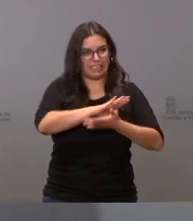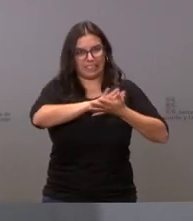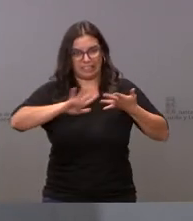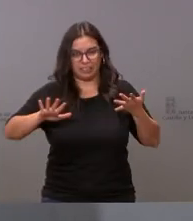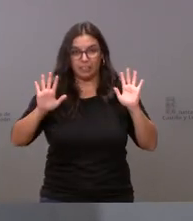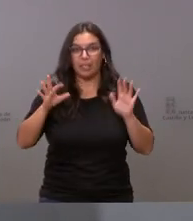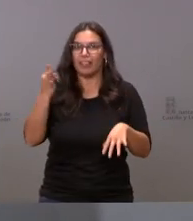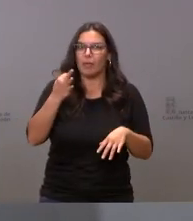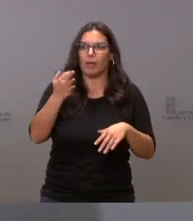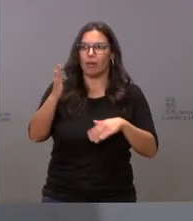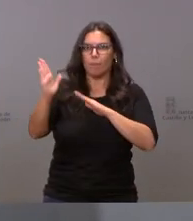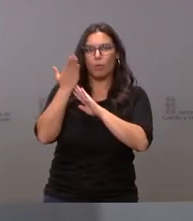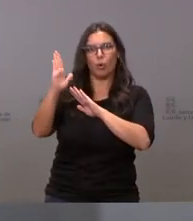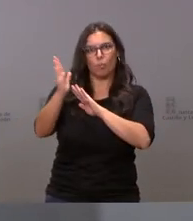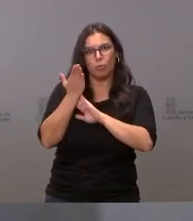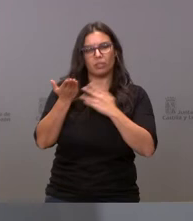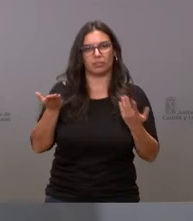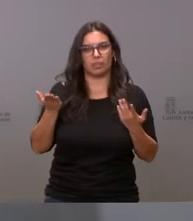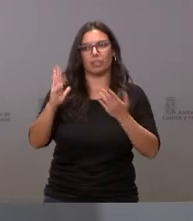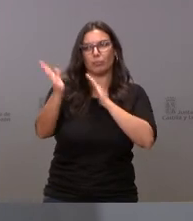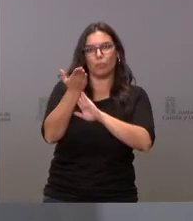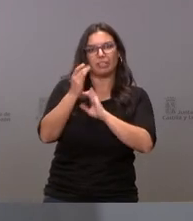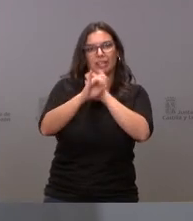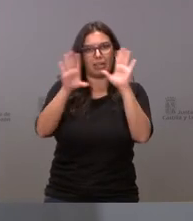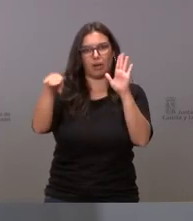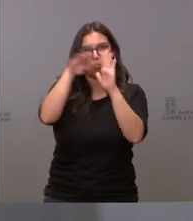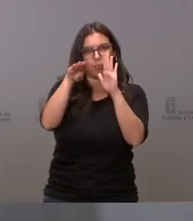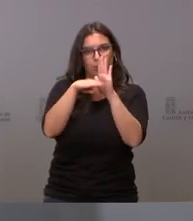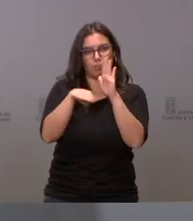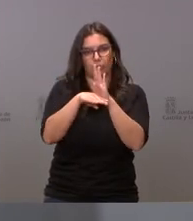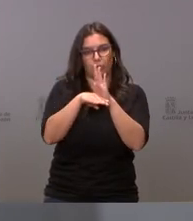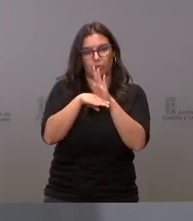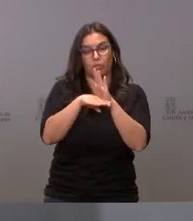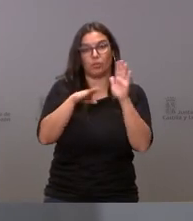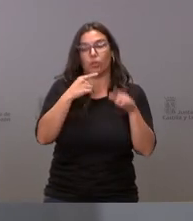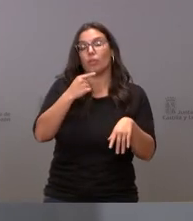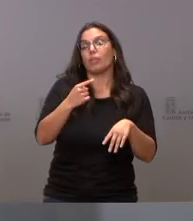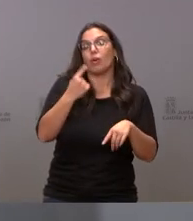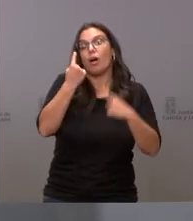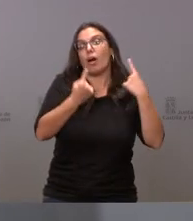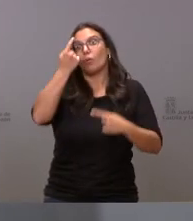es hacer propuestas y hacer propuestas concretas yo no digo que esté politizada digo que hay gente